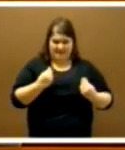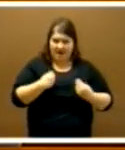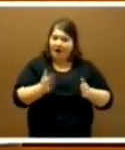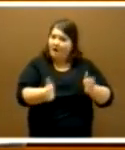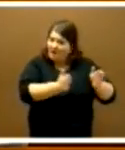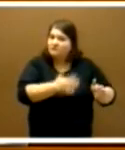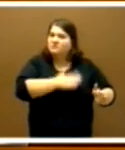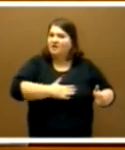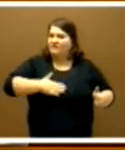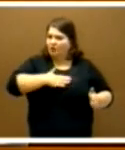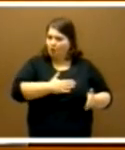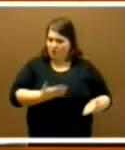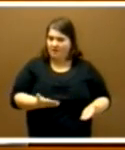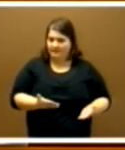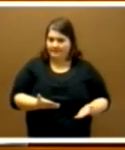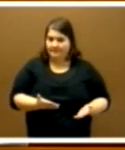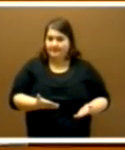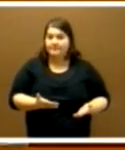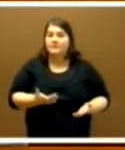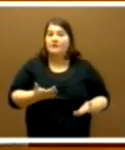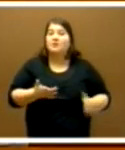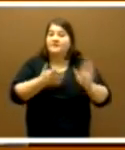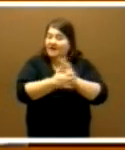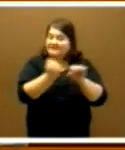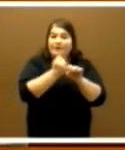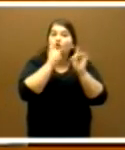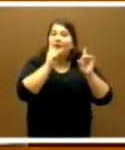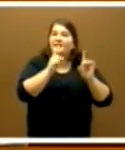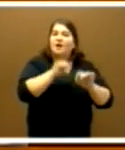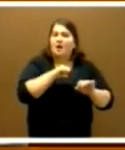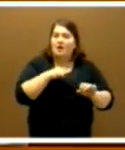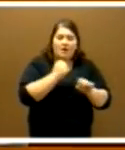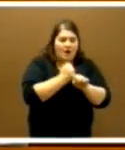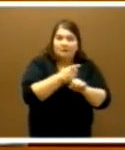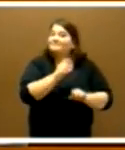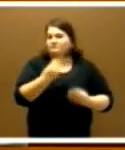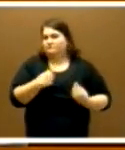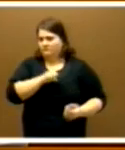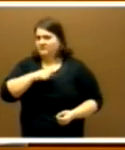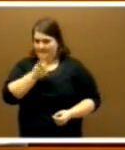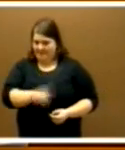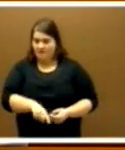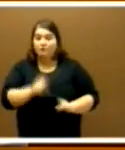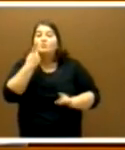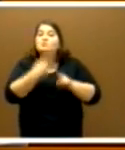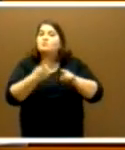satisfactoria más allá del trabajo. De manera que, una pequeña